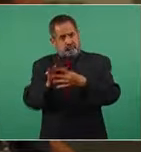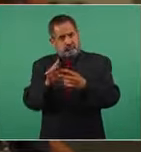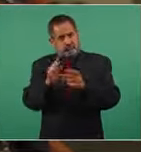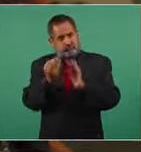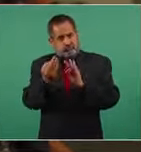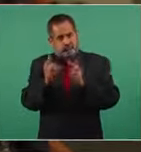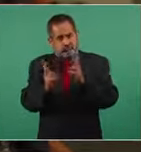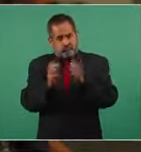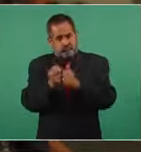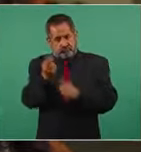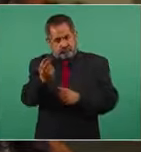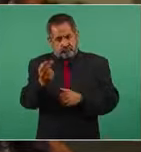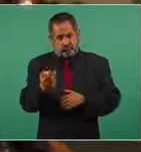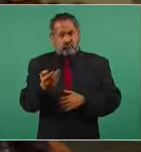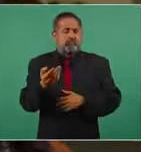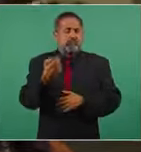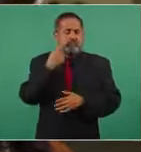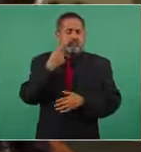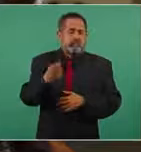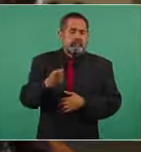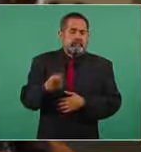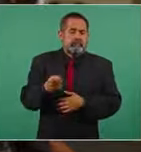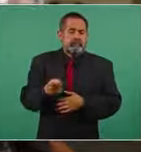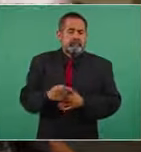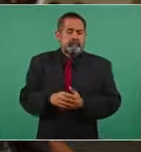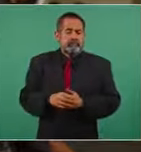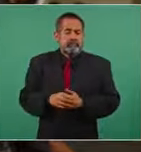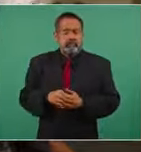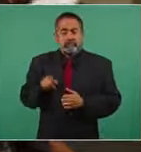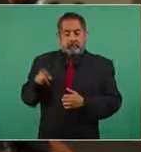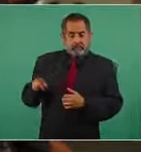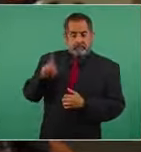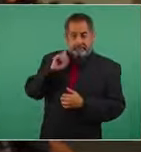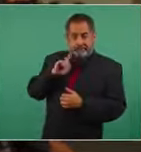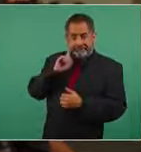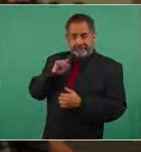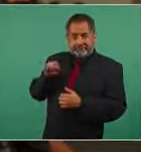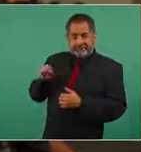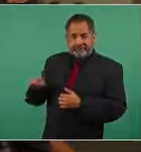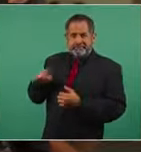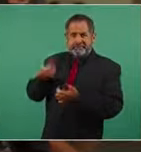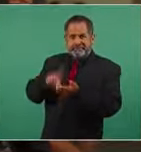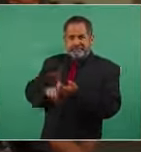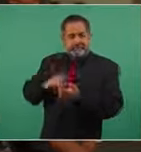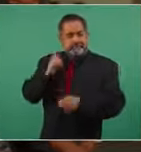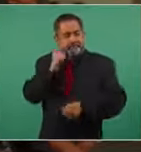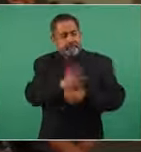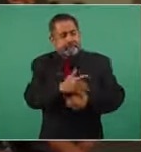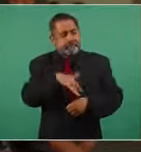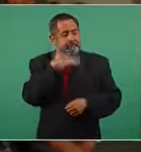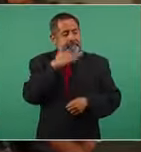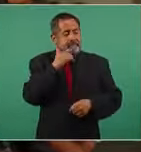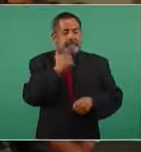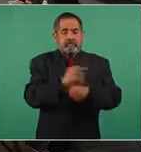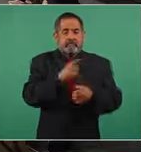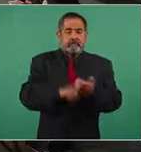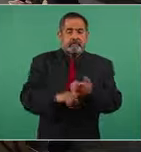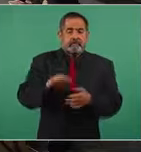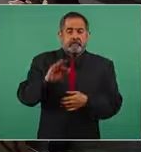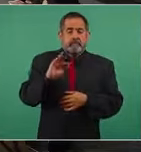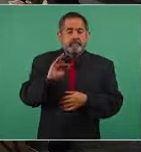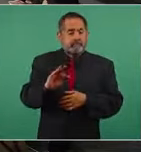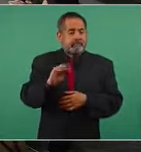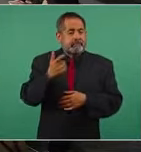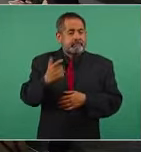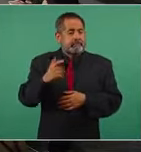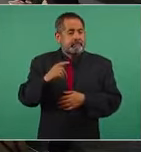en donde pues en o sea ella expone una situación de corrupción del fiscal general de Tepic